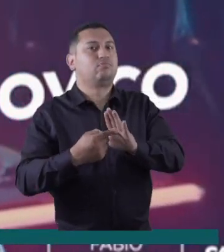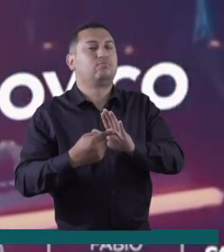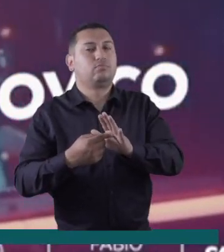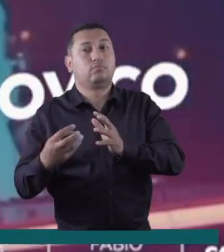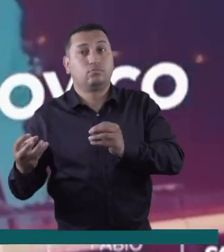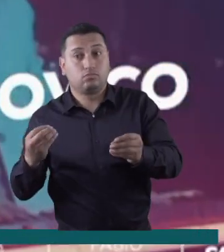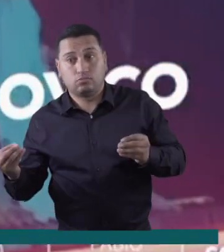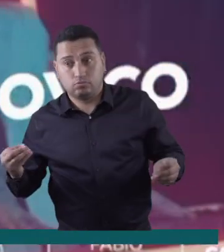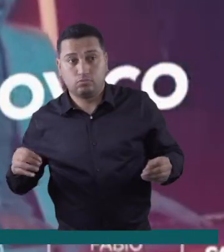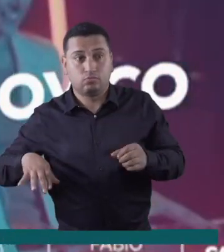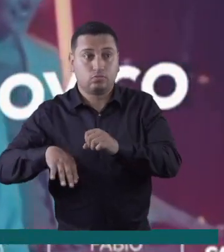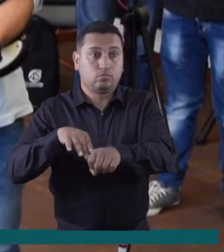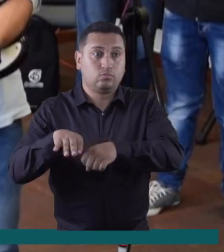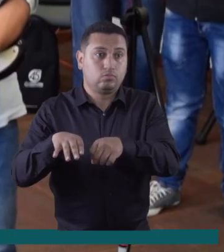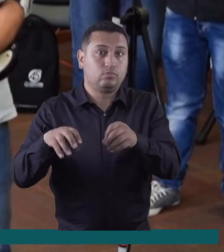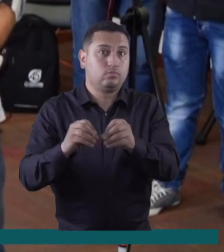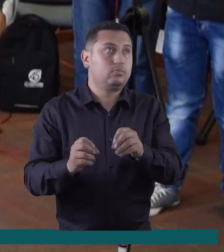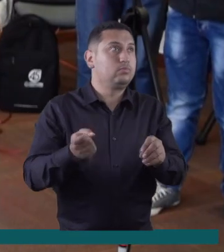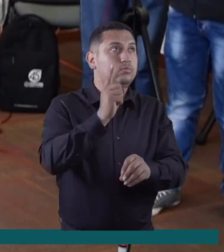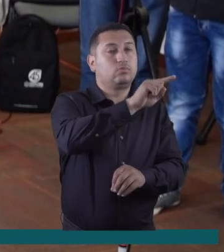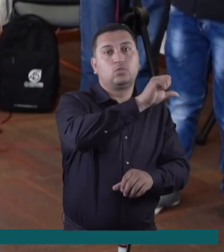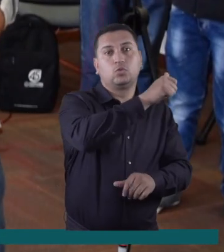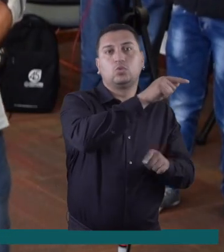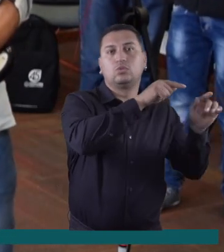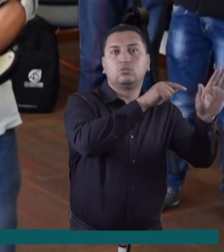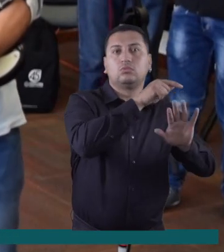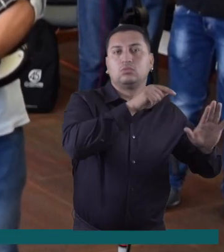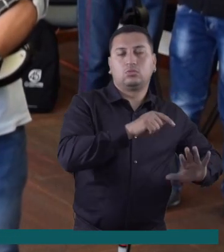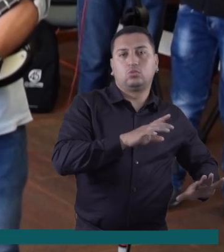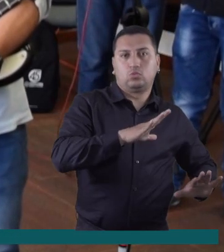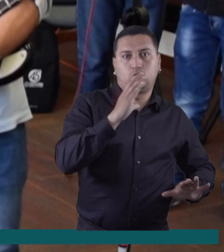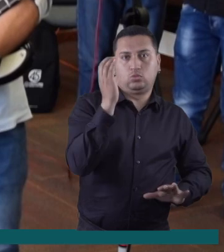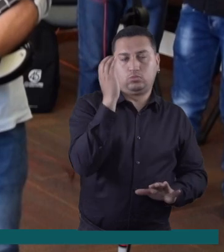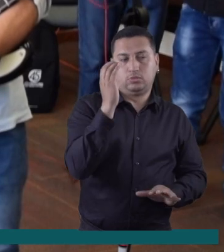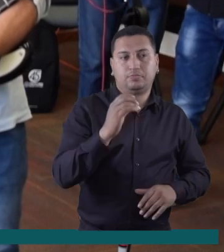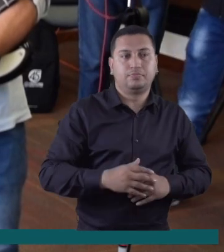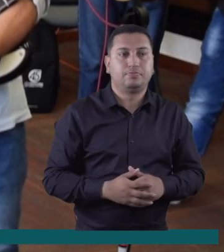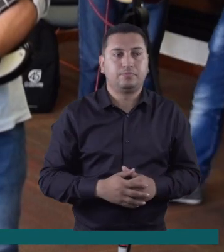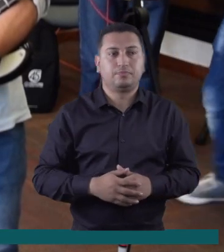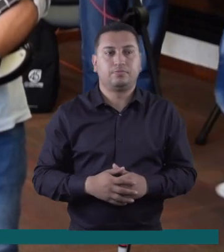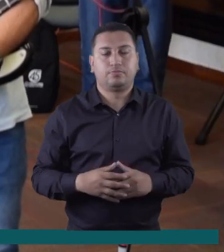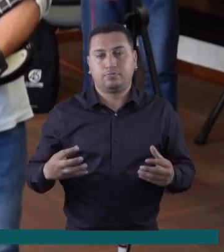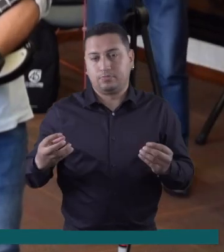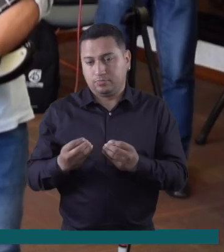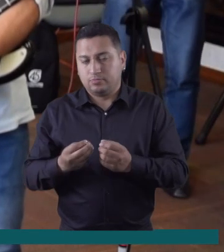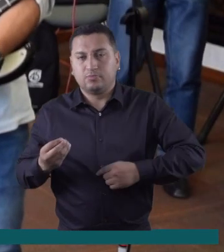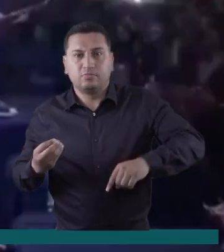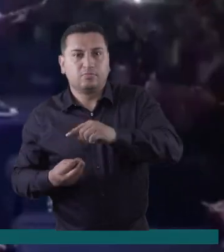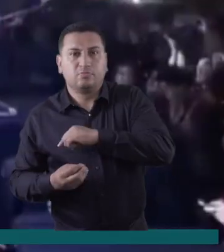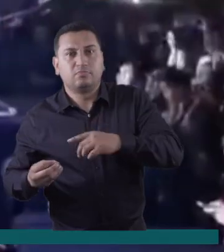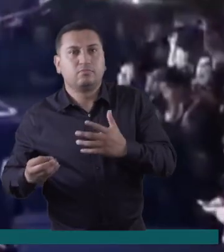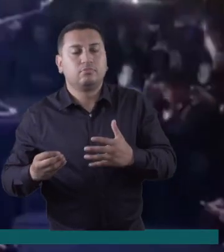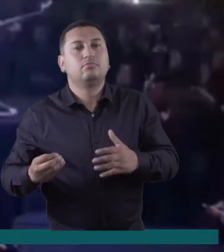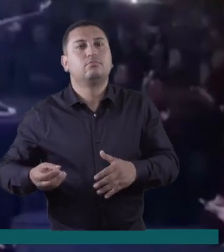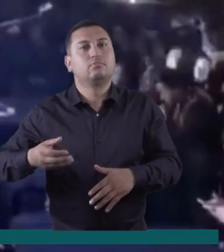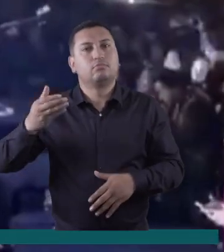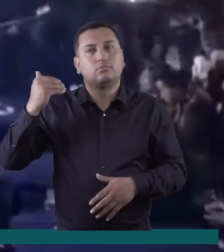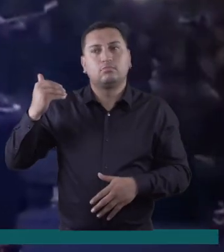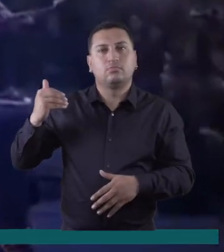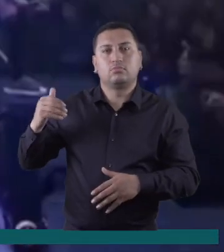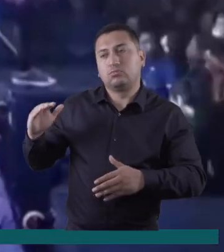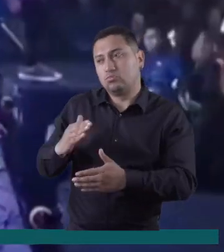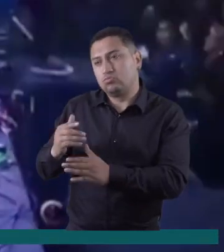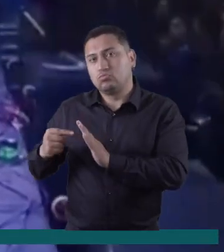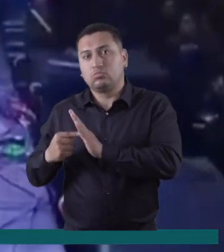nacionales. Es un género que tiene pocos espacios, en la Sabana Bogotá, y pues nosotros cuando empezamos hace bastantes añitos nos